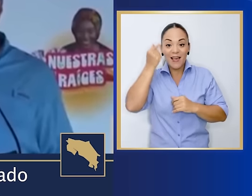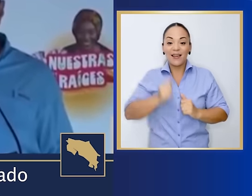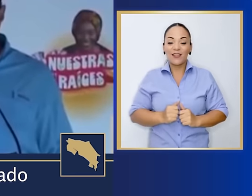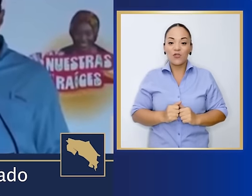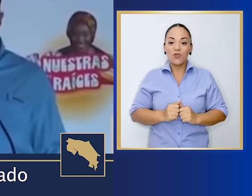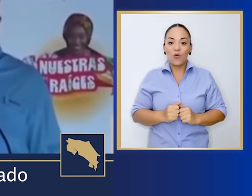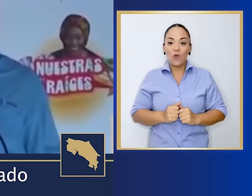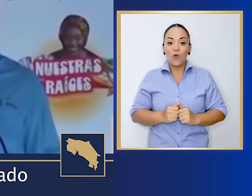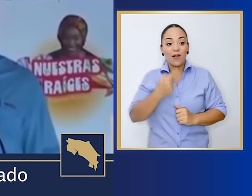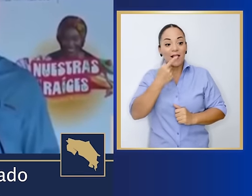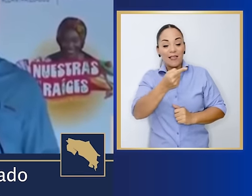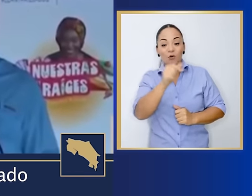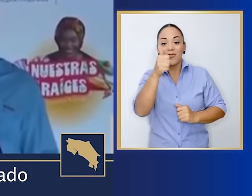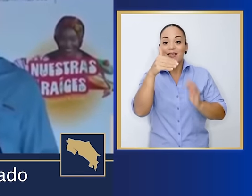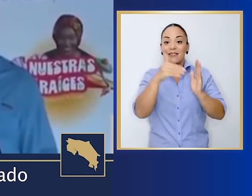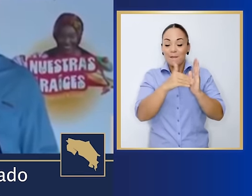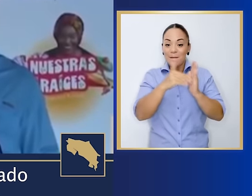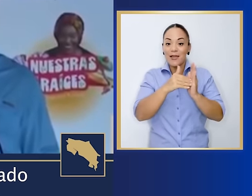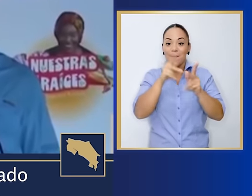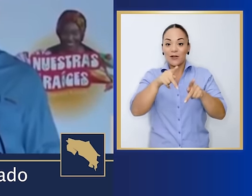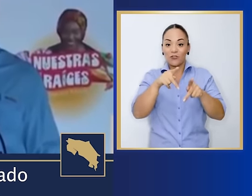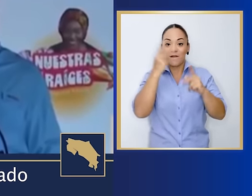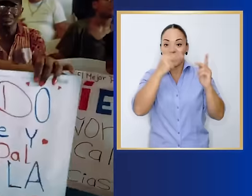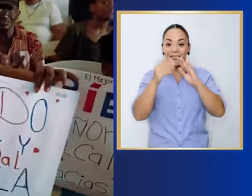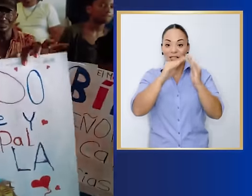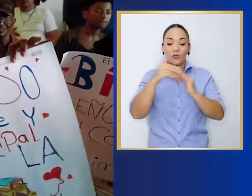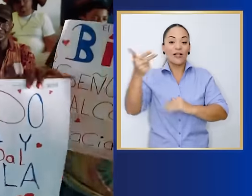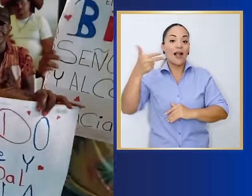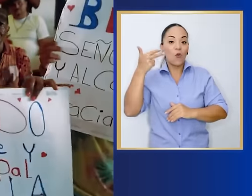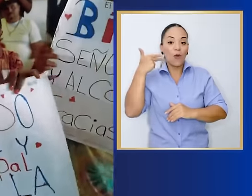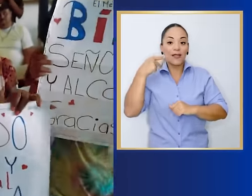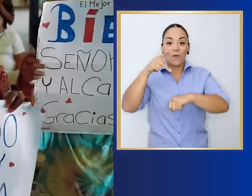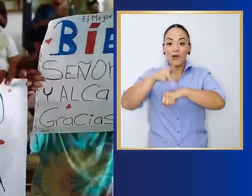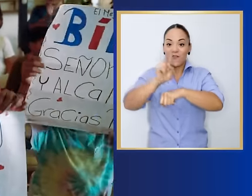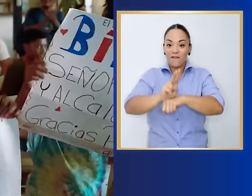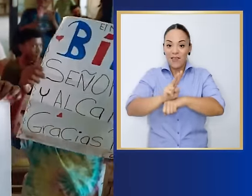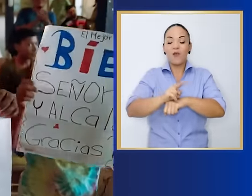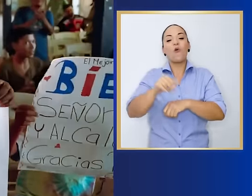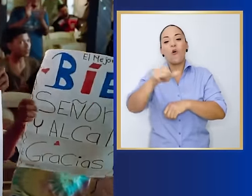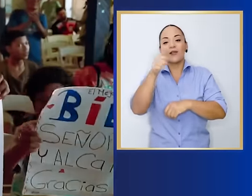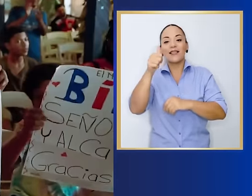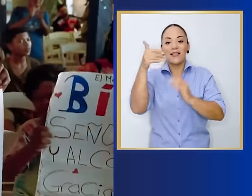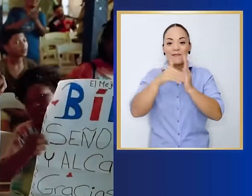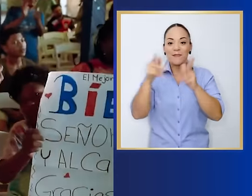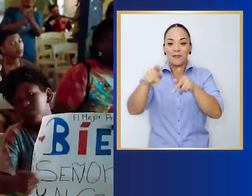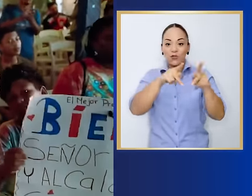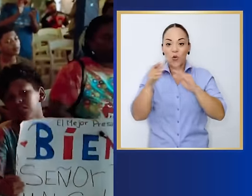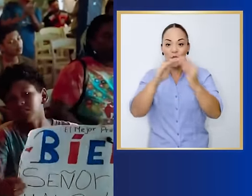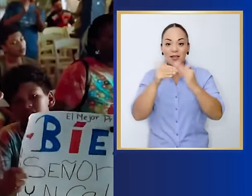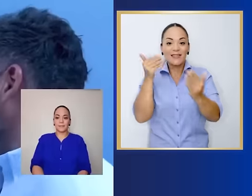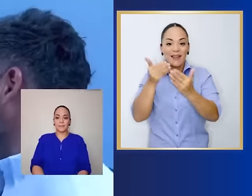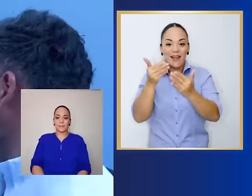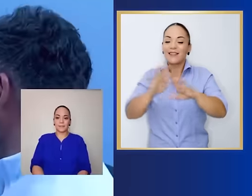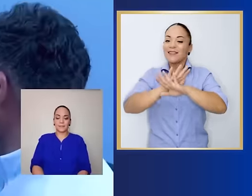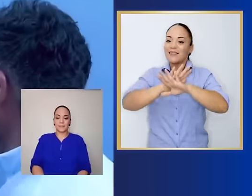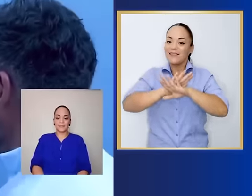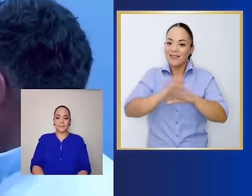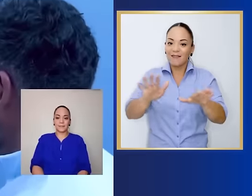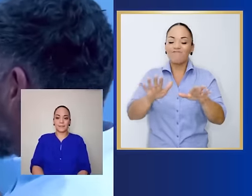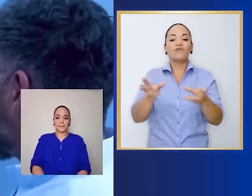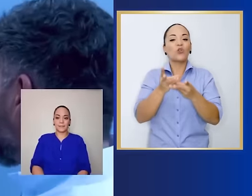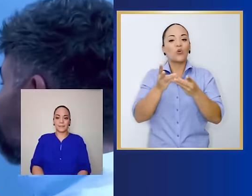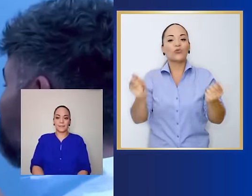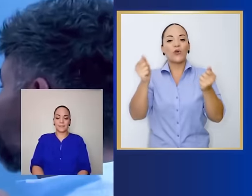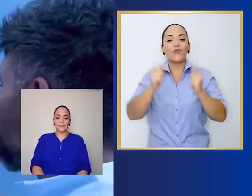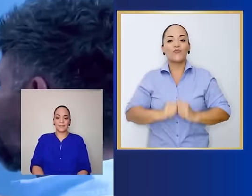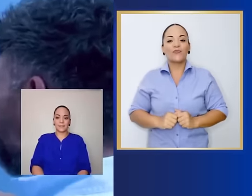está diciendo a 10 mil vecinos de Cahuita y Puerto Viejo y a 2 mil personas más de las comunidades cercanas, ya está